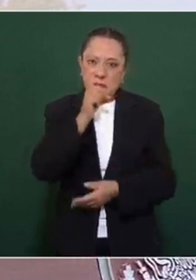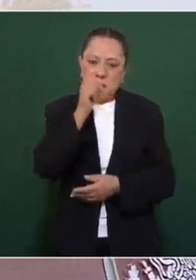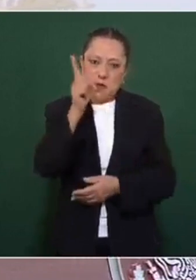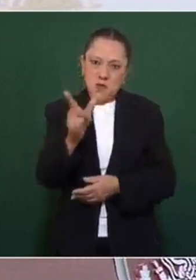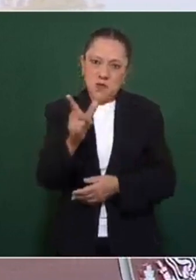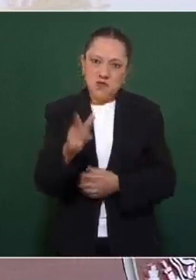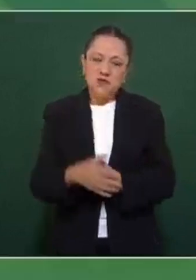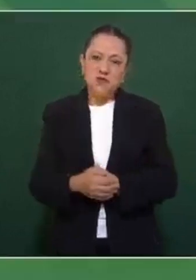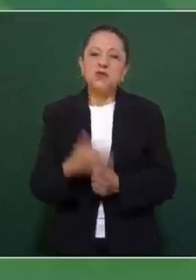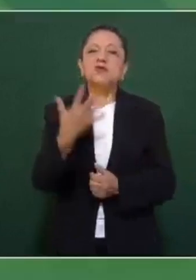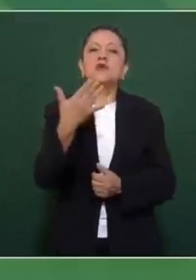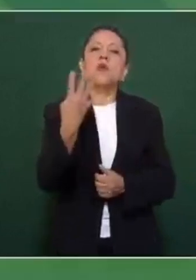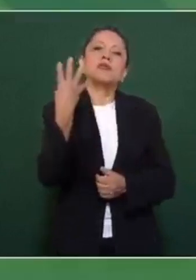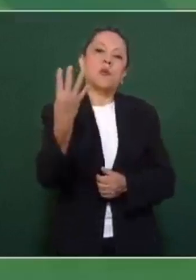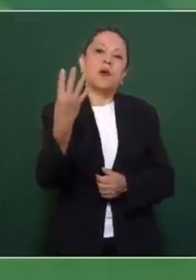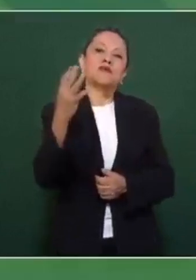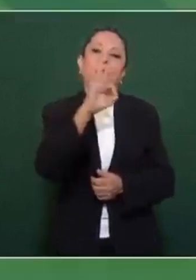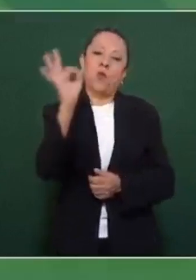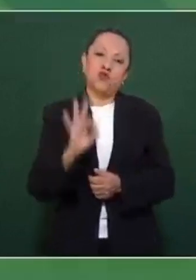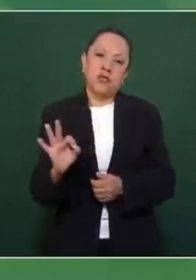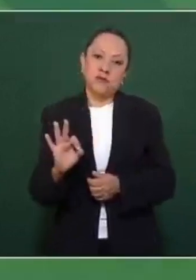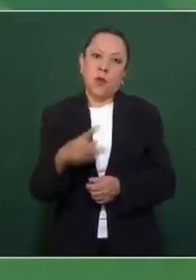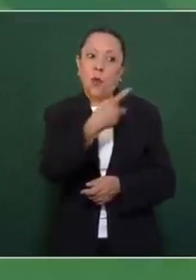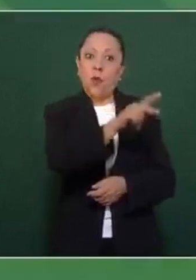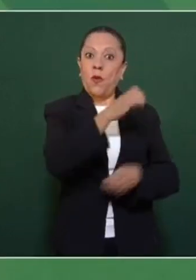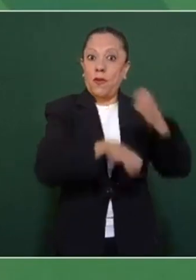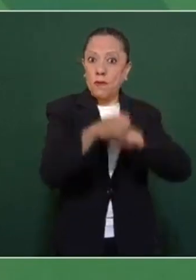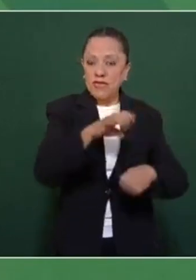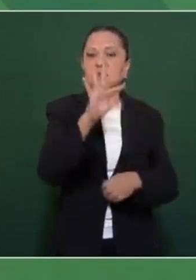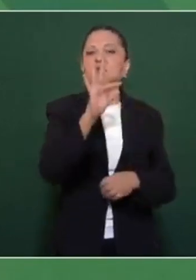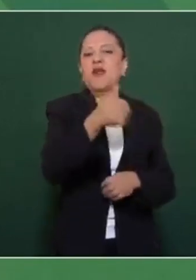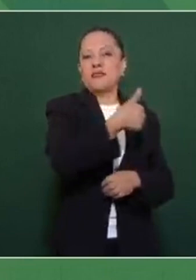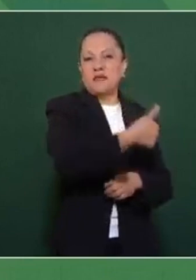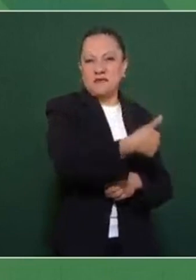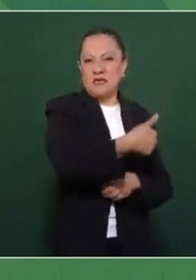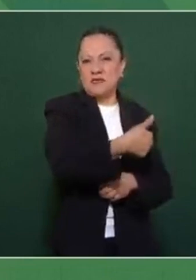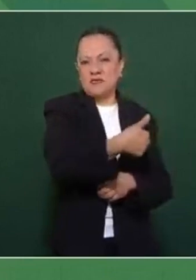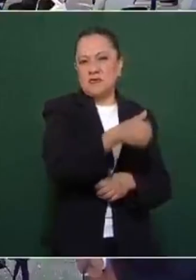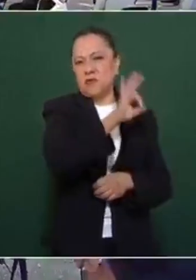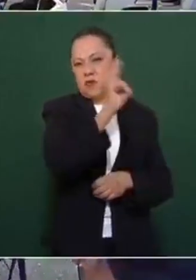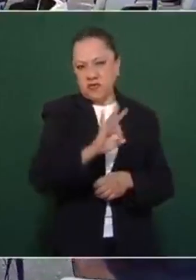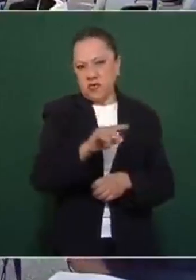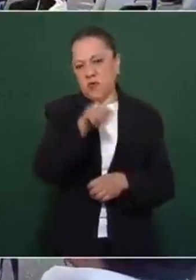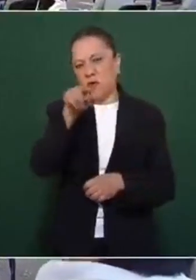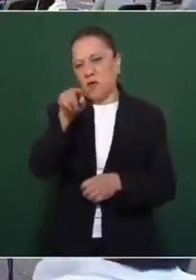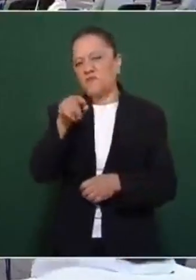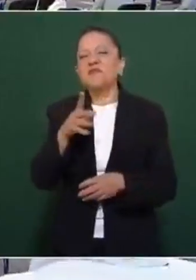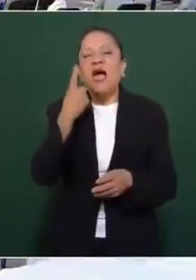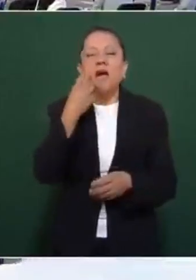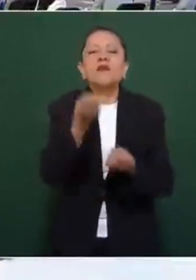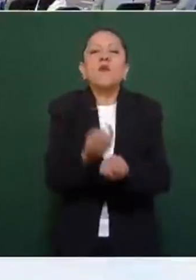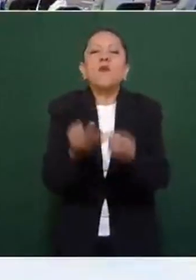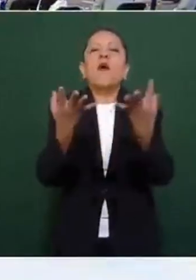del 54 por ciento ¿Cuánto es el 46 por ciento?